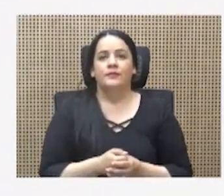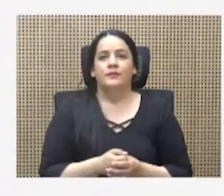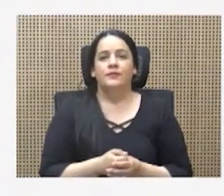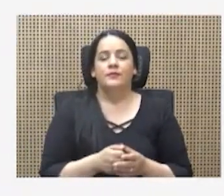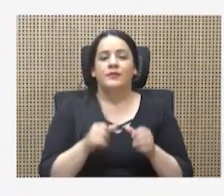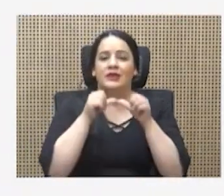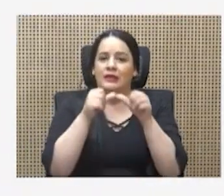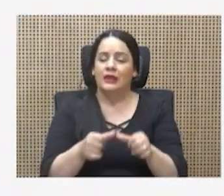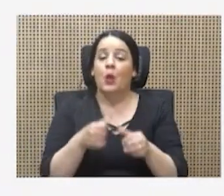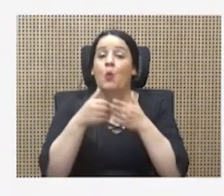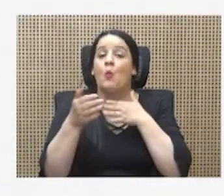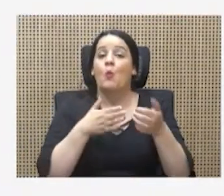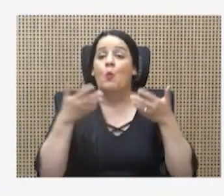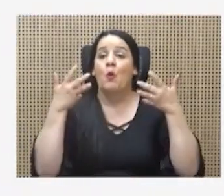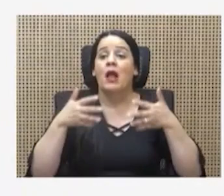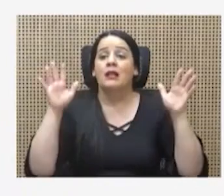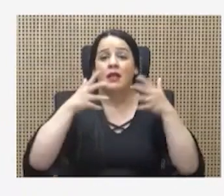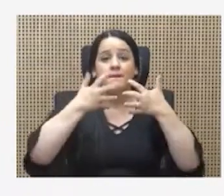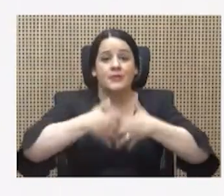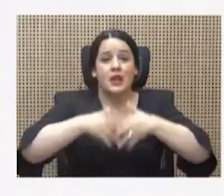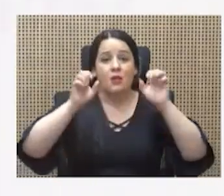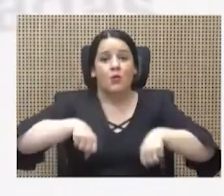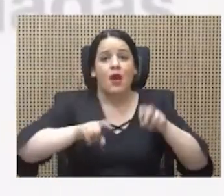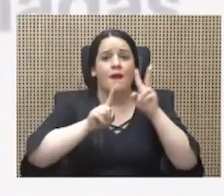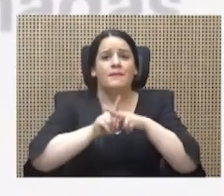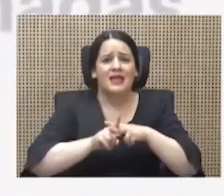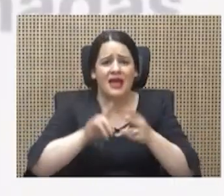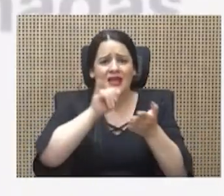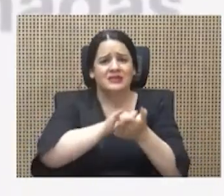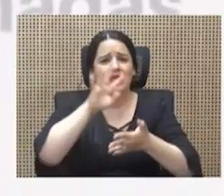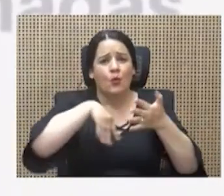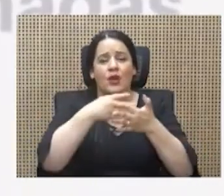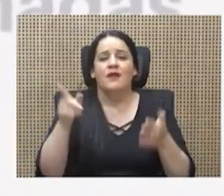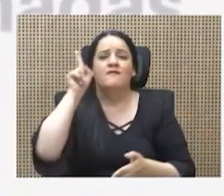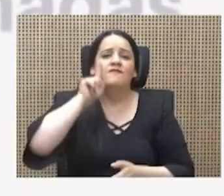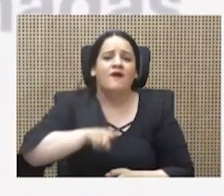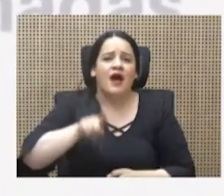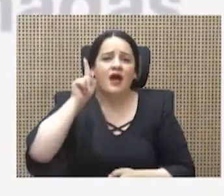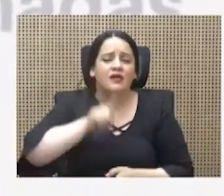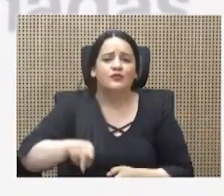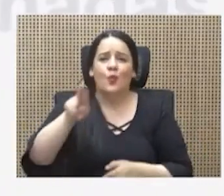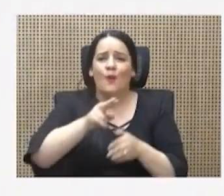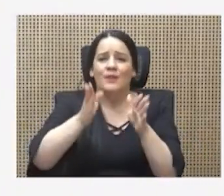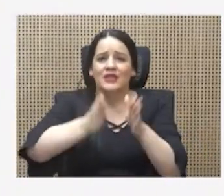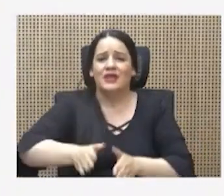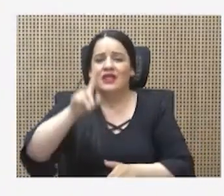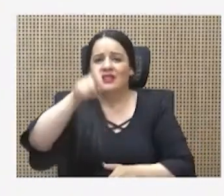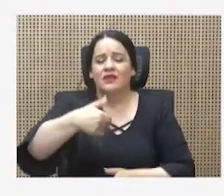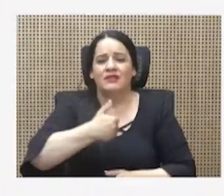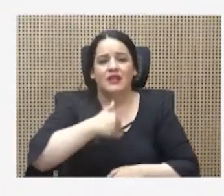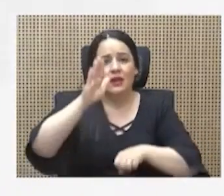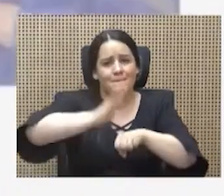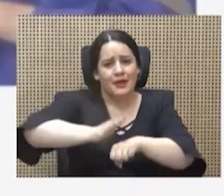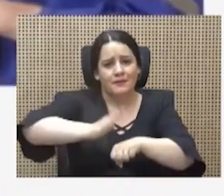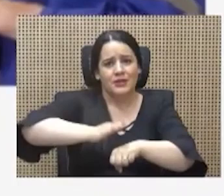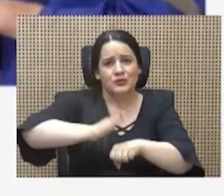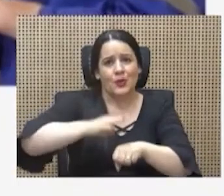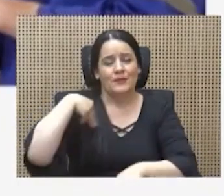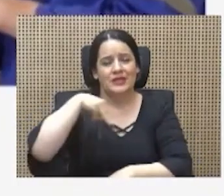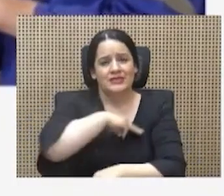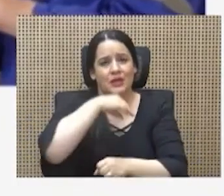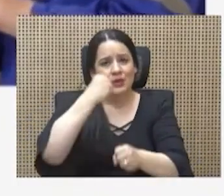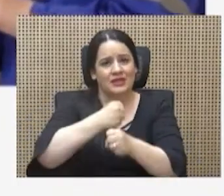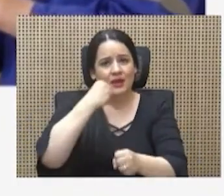¿Que cualquier empresa puede aplicar estas jornadas? Falso, compañero. Falso. Tiene que tener un permiso del Ministerio de